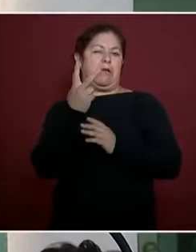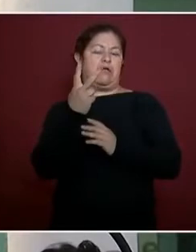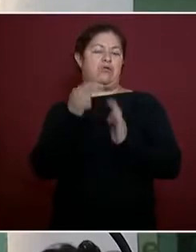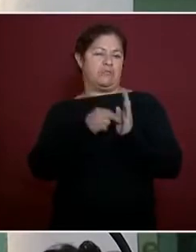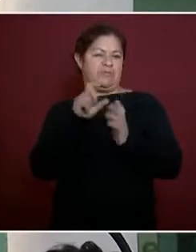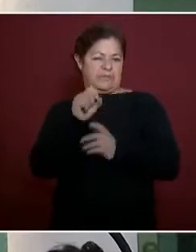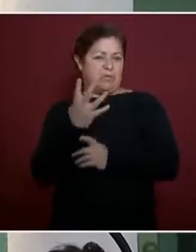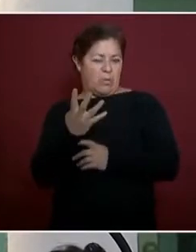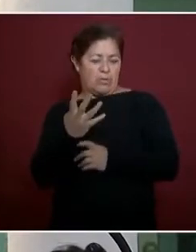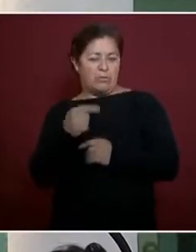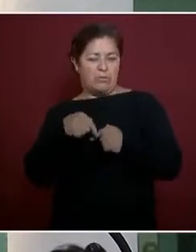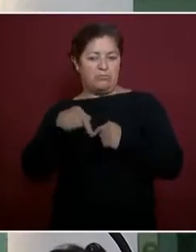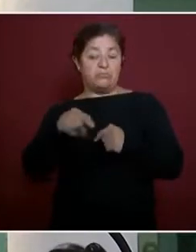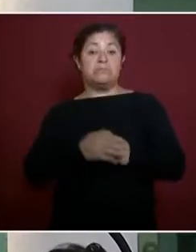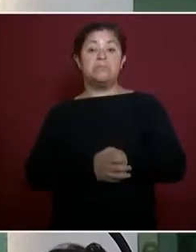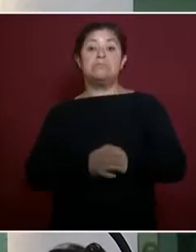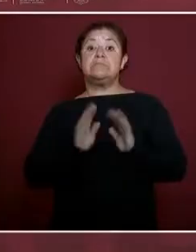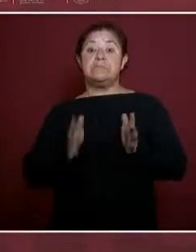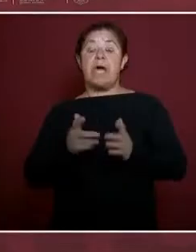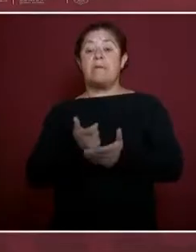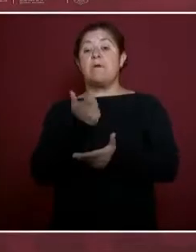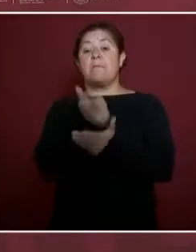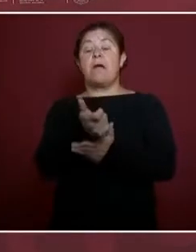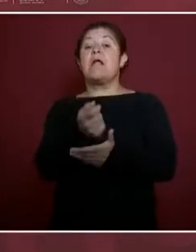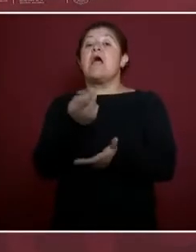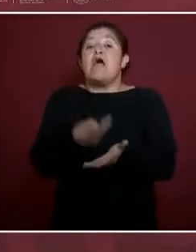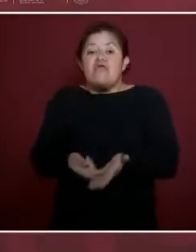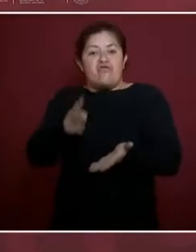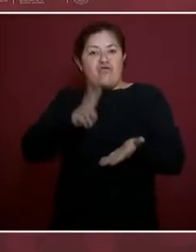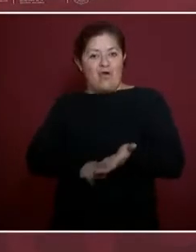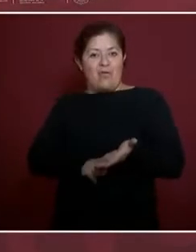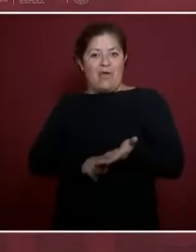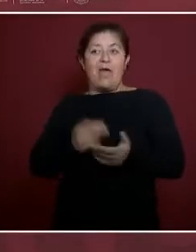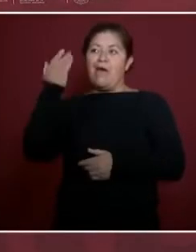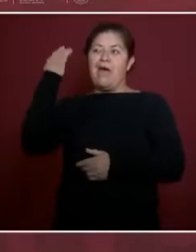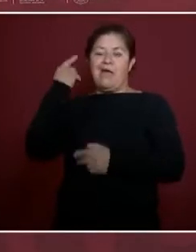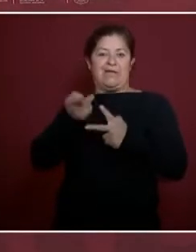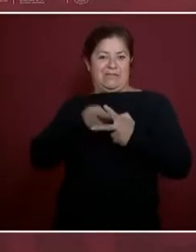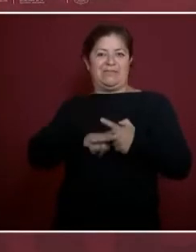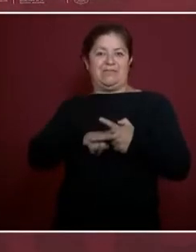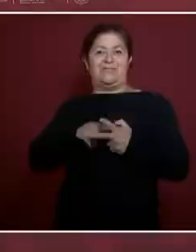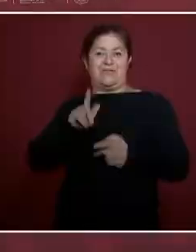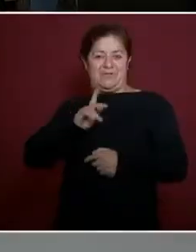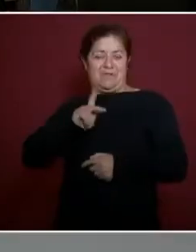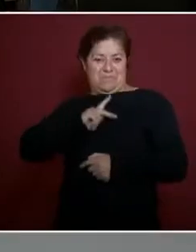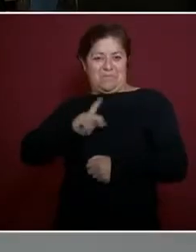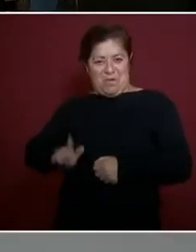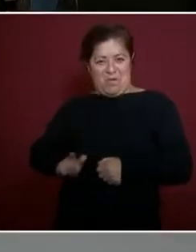ya va a ser el doble de cuando iniciamos el gobierno.